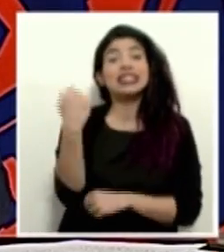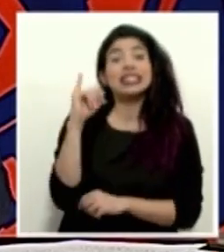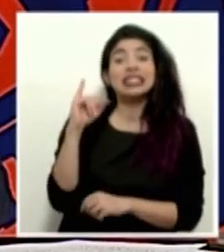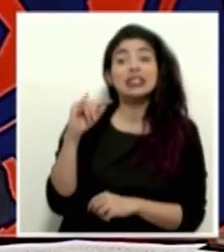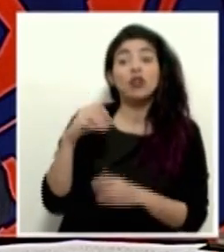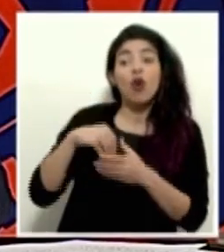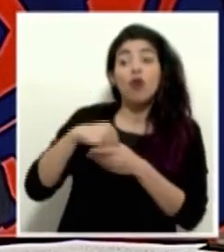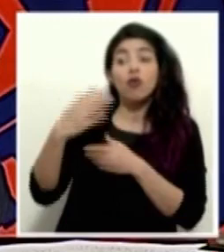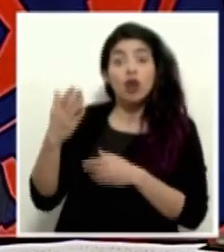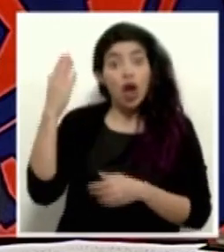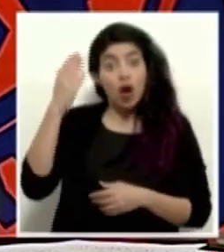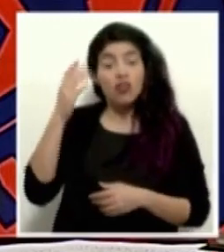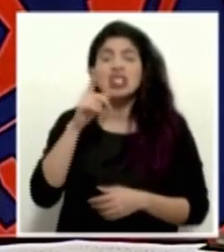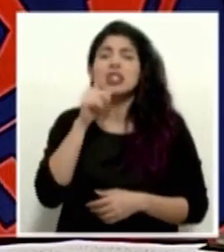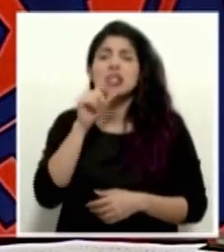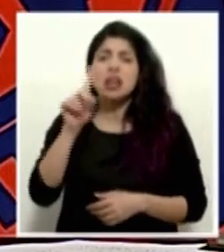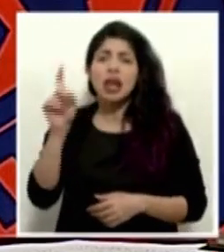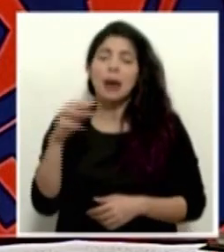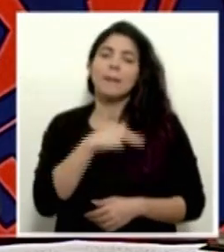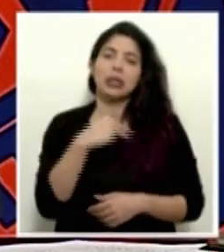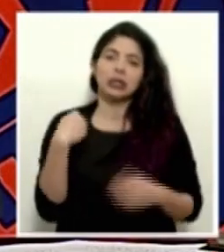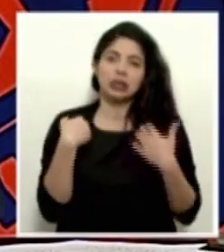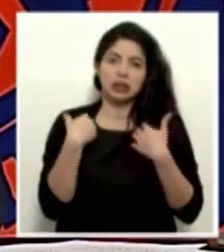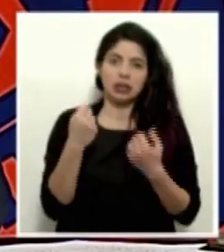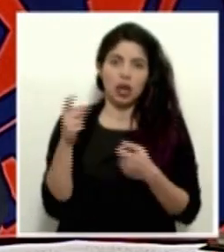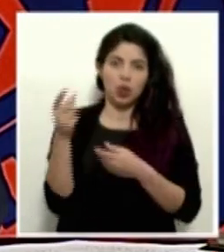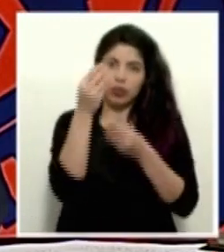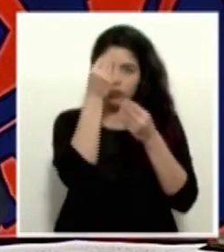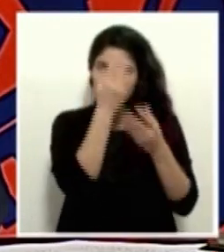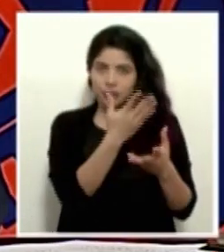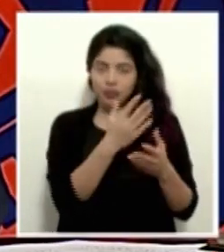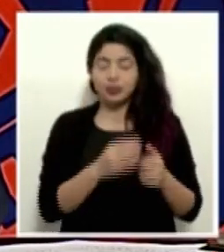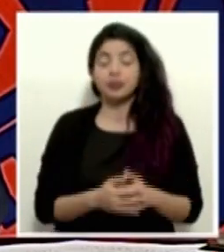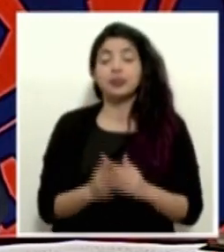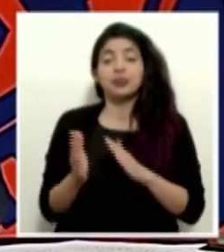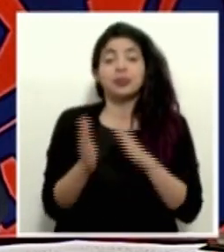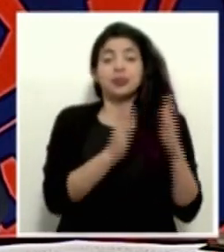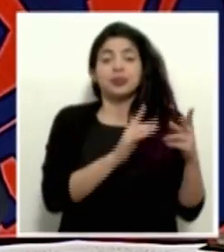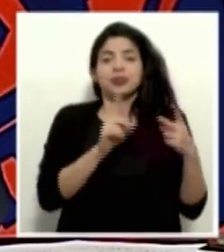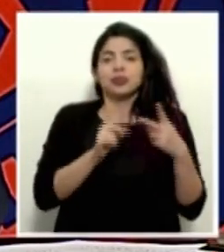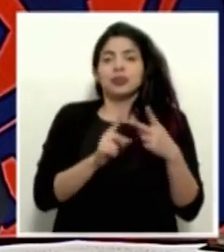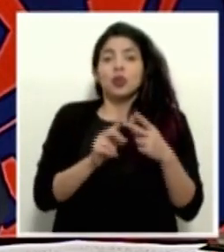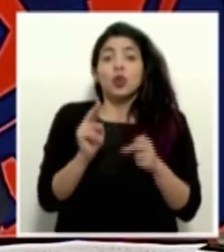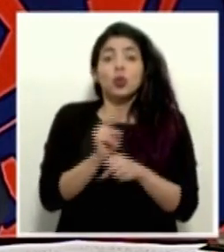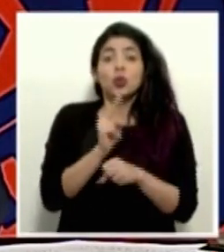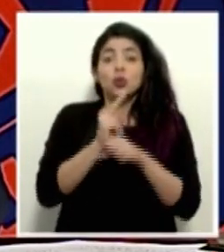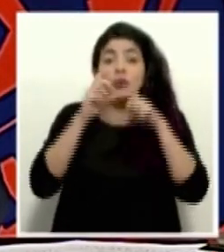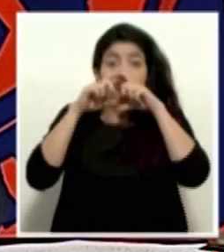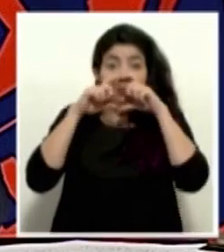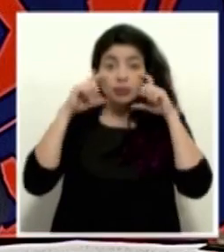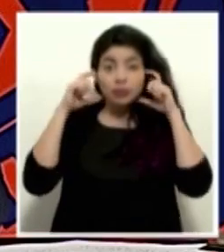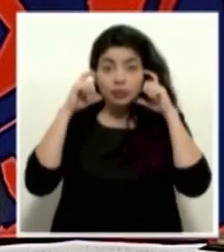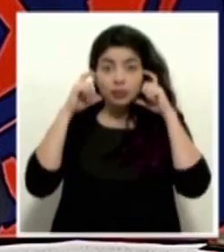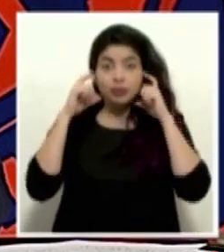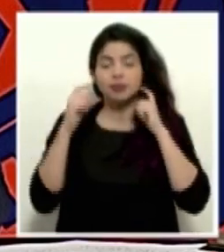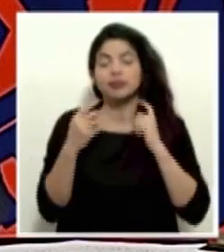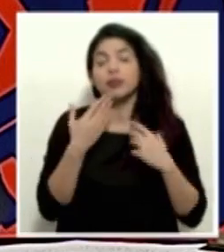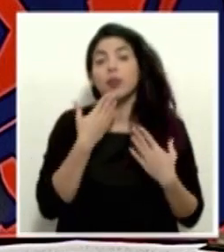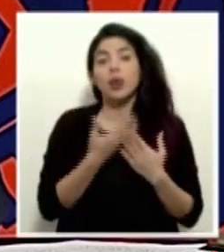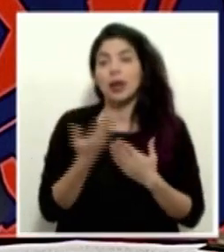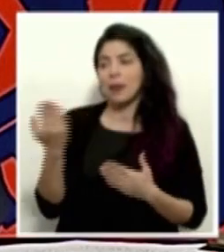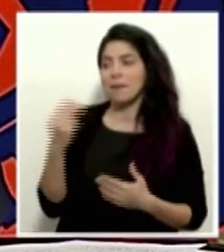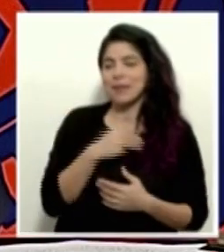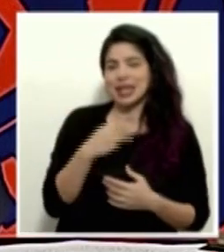conferencia de prensa, es el Ministerio de Salud. Y con respecto al uso de mascarillas, bueno,